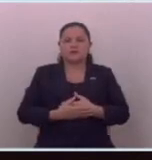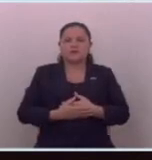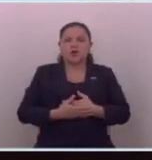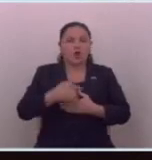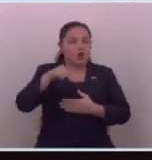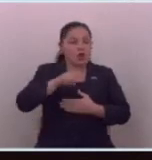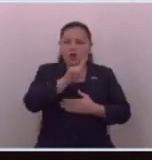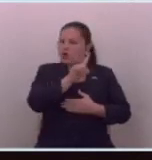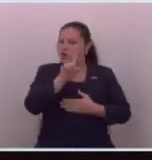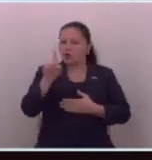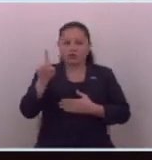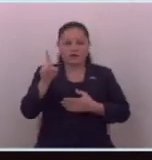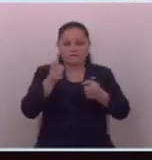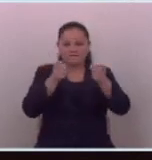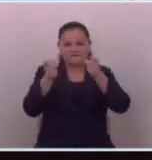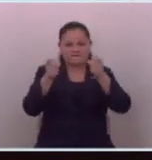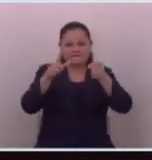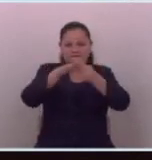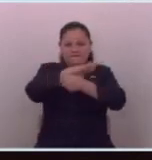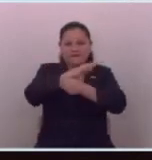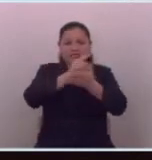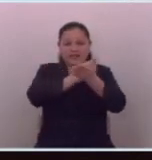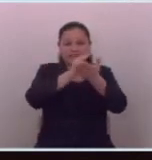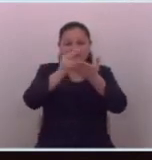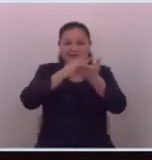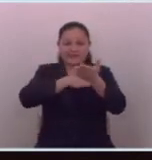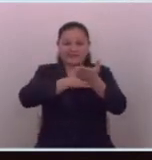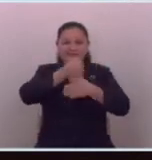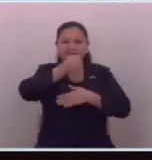hoy ya no son los dueños absolutos de la verdad